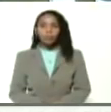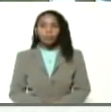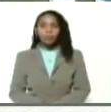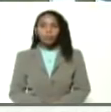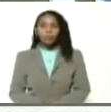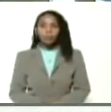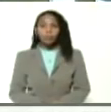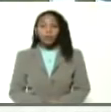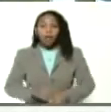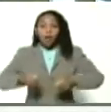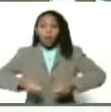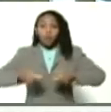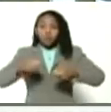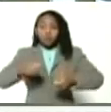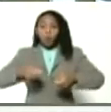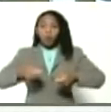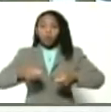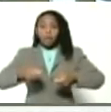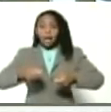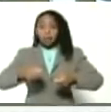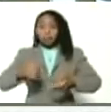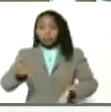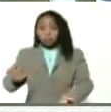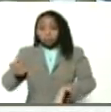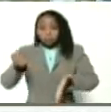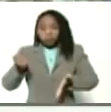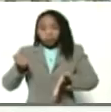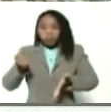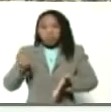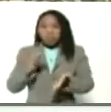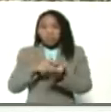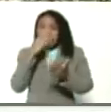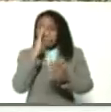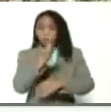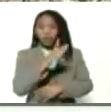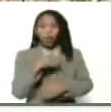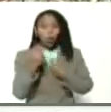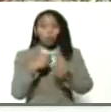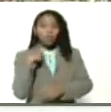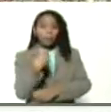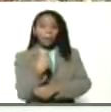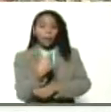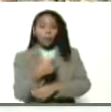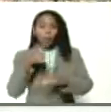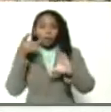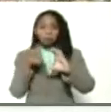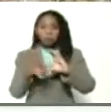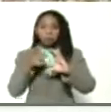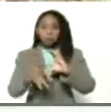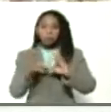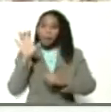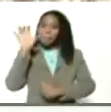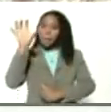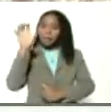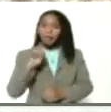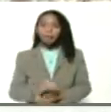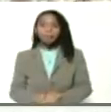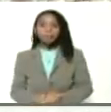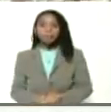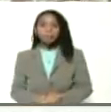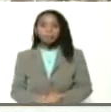La bolsa llegue directo, la gente puede pagar como se está pagando ahora con el carné de la patria, ¿verdad?